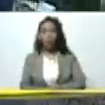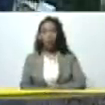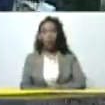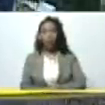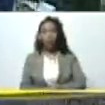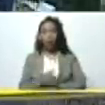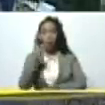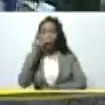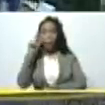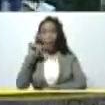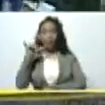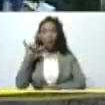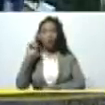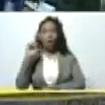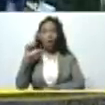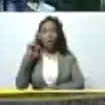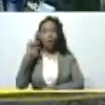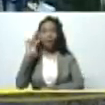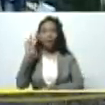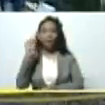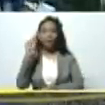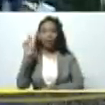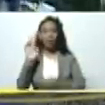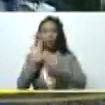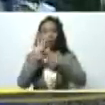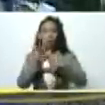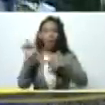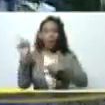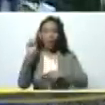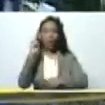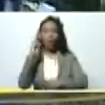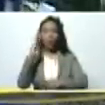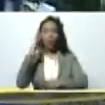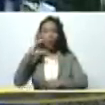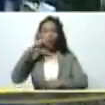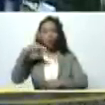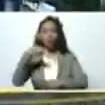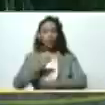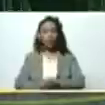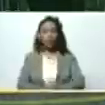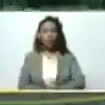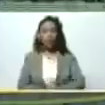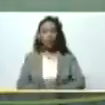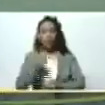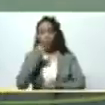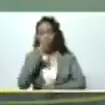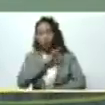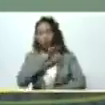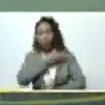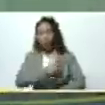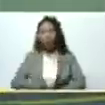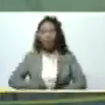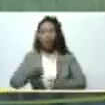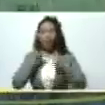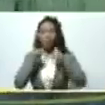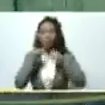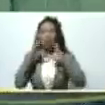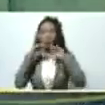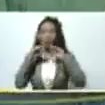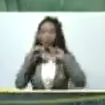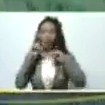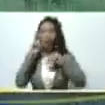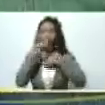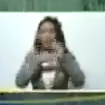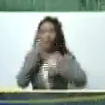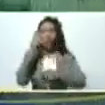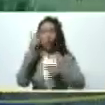Yoliver Sánchez representante de la UH Bueno señor presidente antes de comenzar a hablarle tengo que hacer una